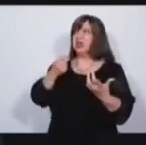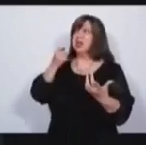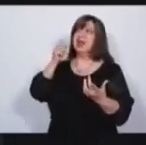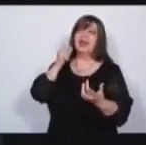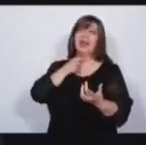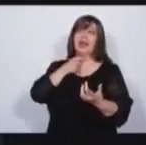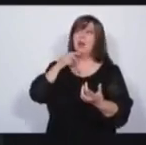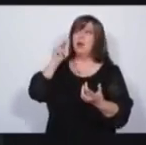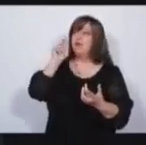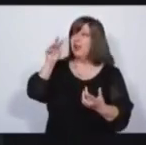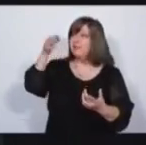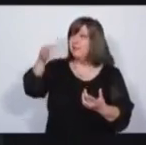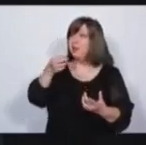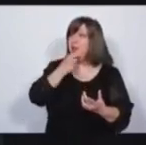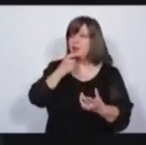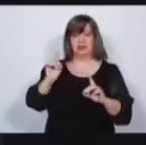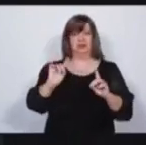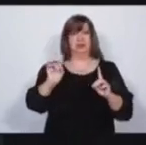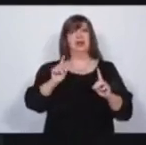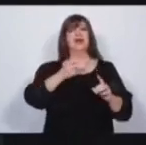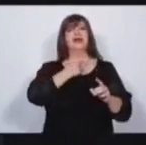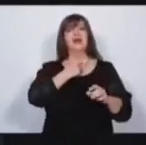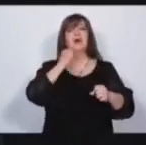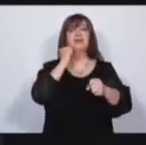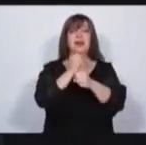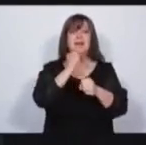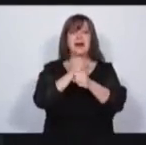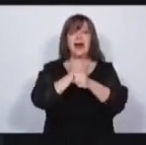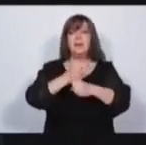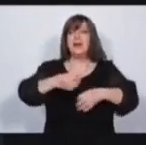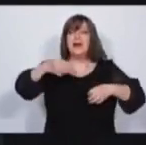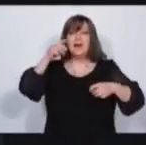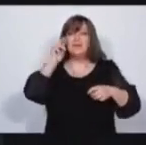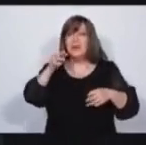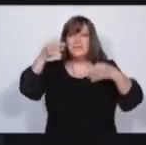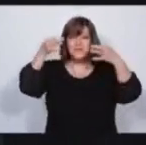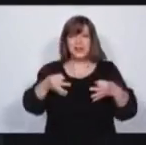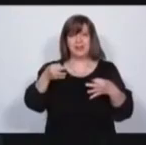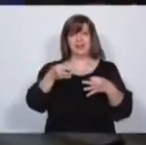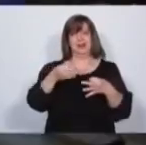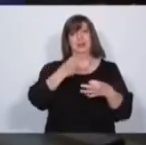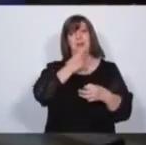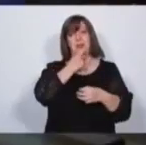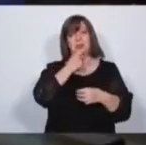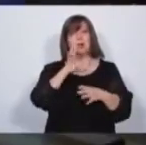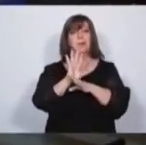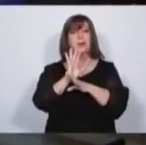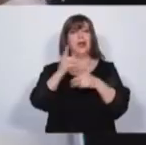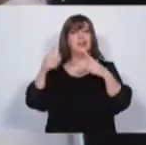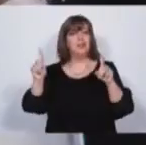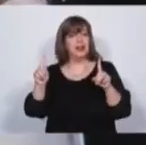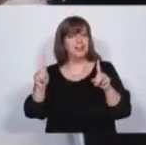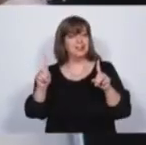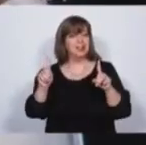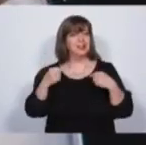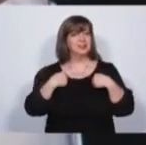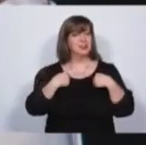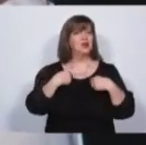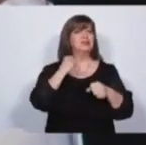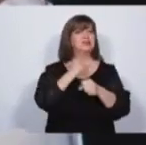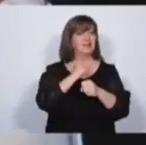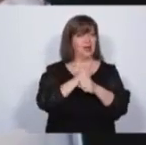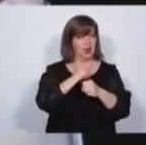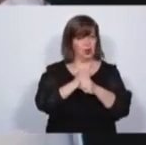queremos trabajar para que esté bien la provincia. Esa es la diferencia, el trabajo. Gracias, candidato Parisi. El momento